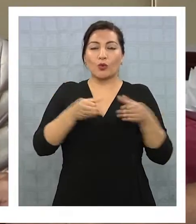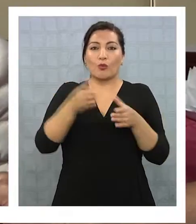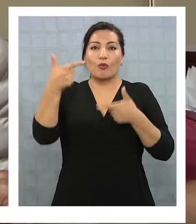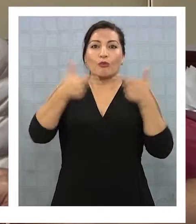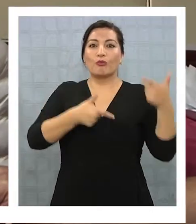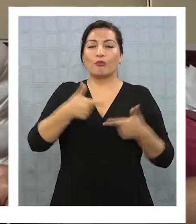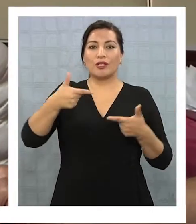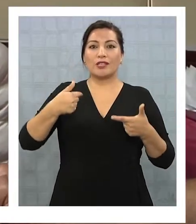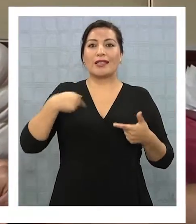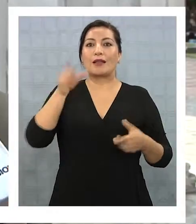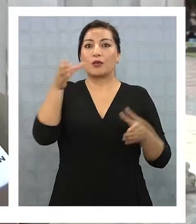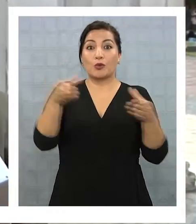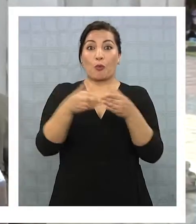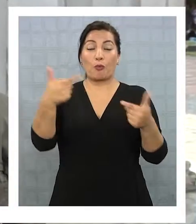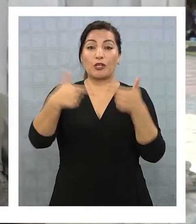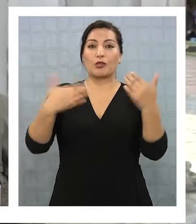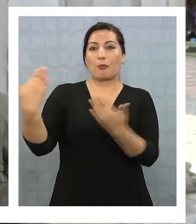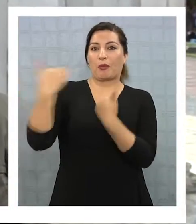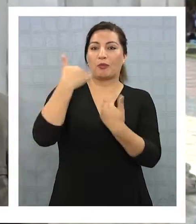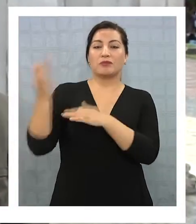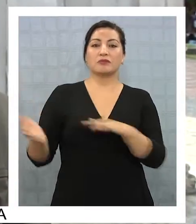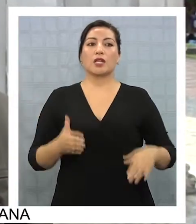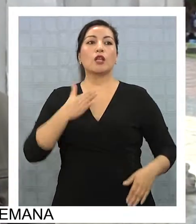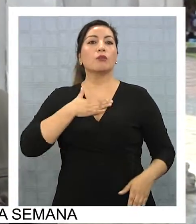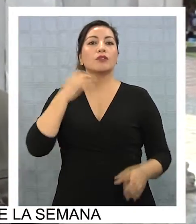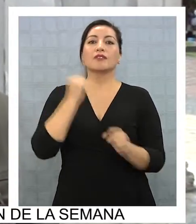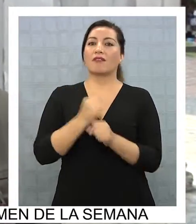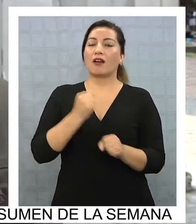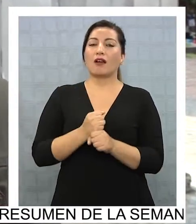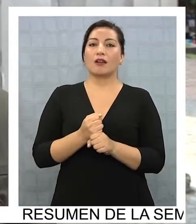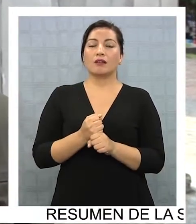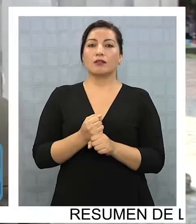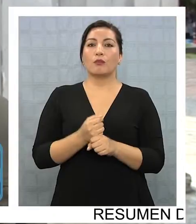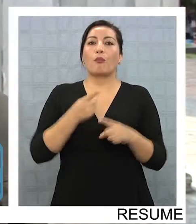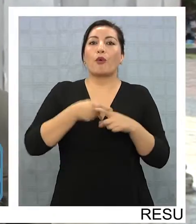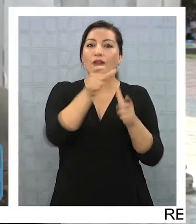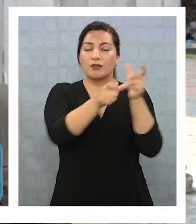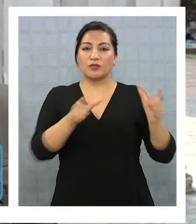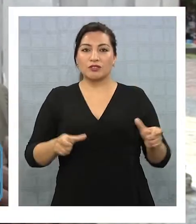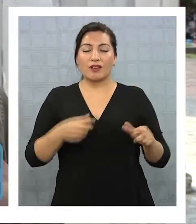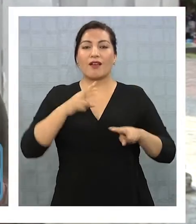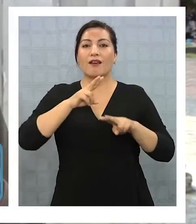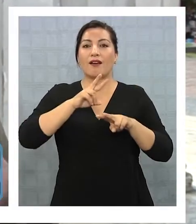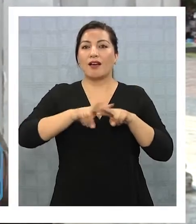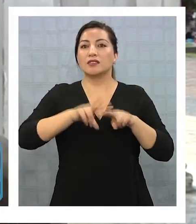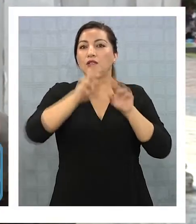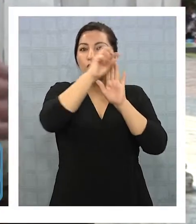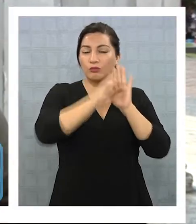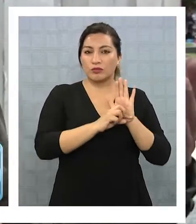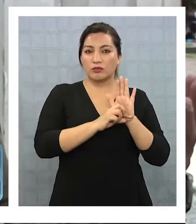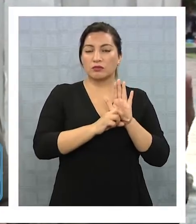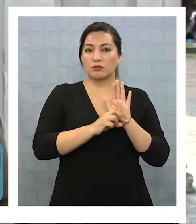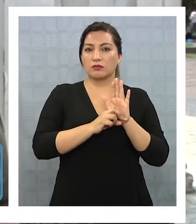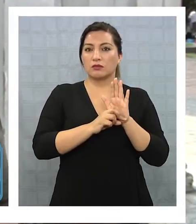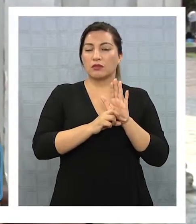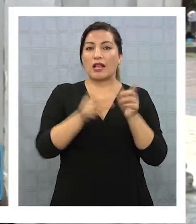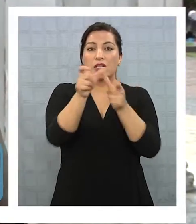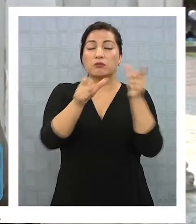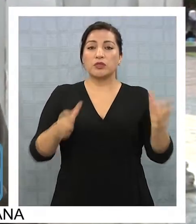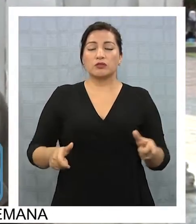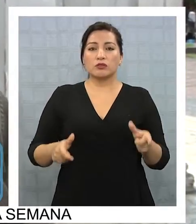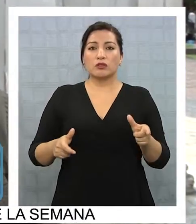está respaldado por el partido. Lo mío va ser trabajar, trabajar por la gente, hacer que los proyectos, más que nada hacer asesoría a la gente,